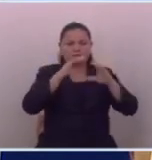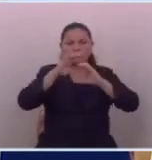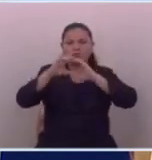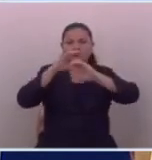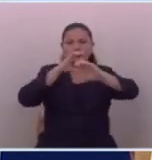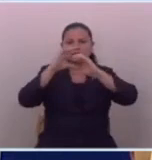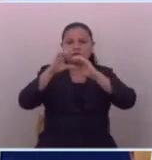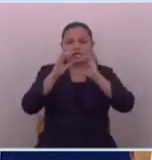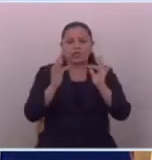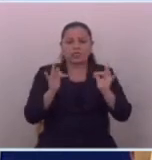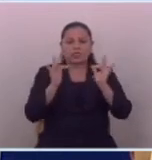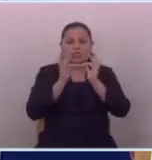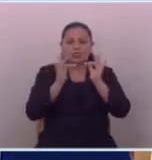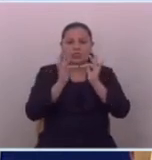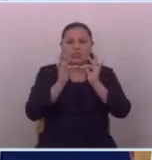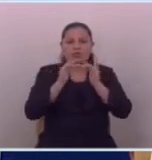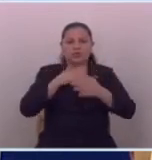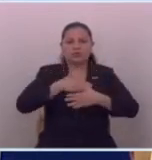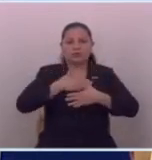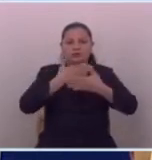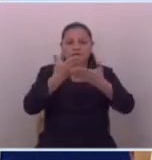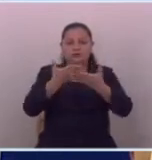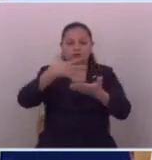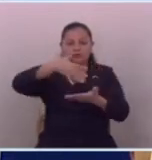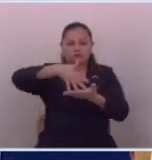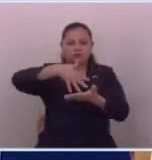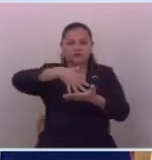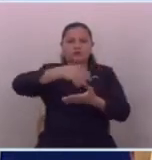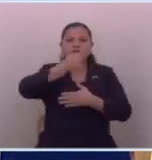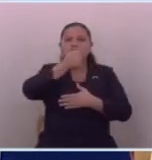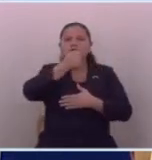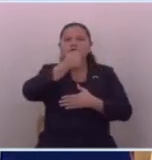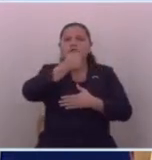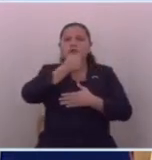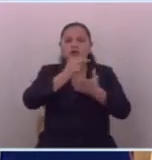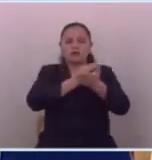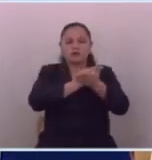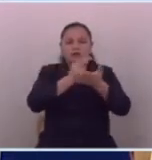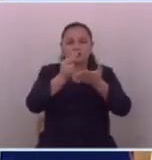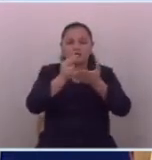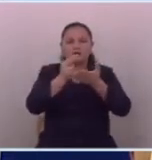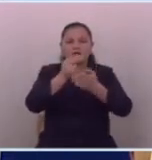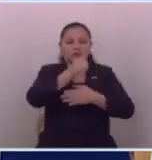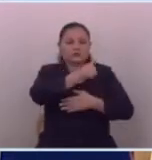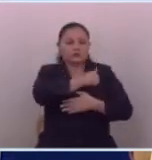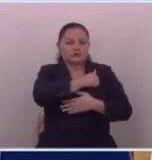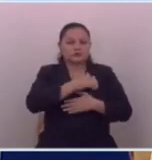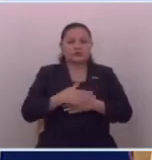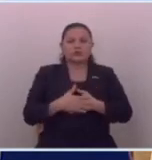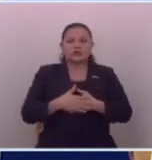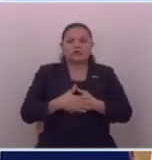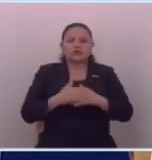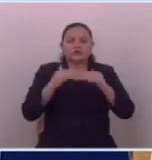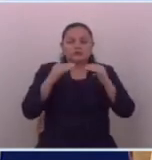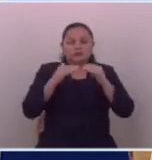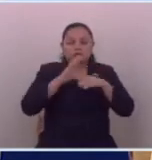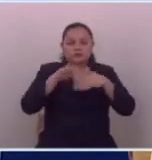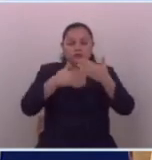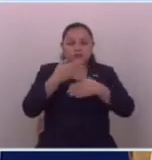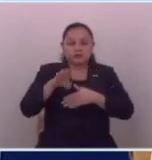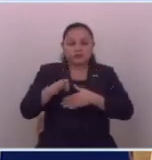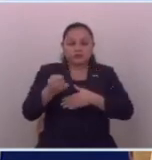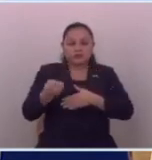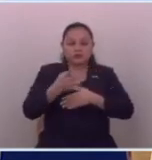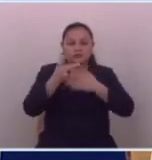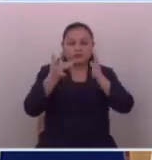de comunicación digital que brindan a la población información veraz y responsable por medio del uso de